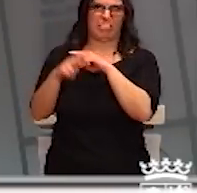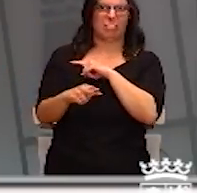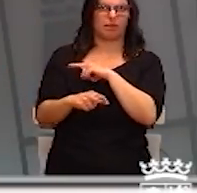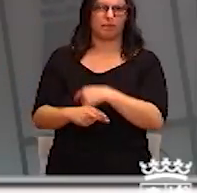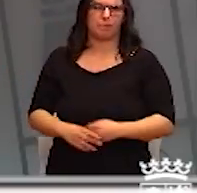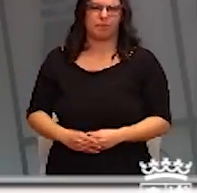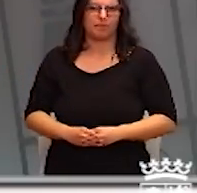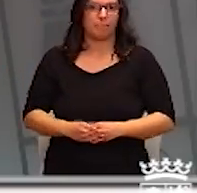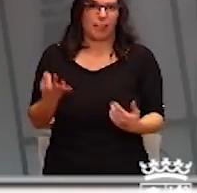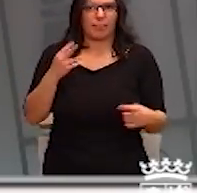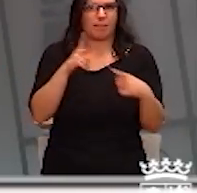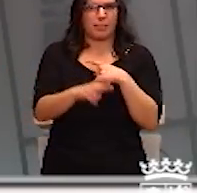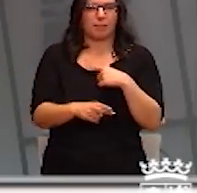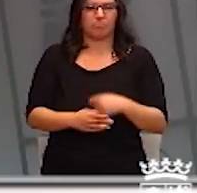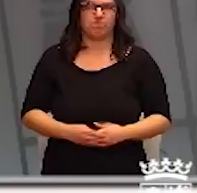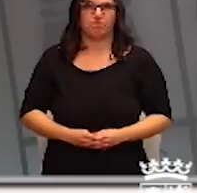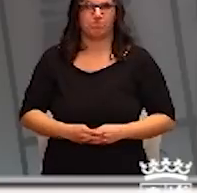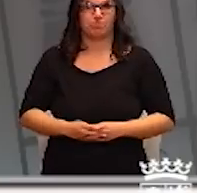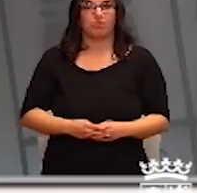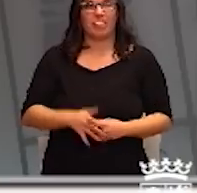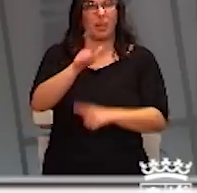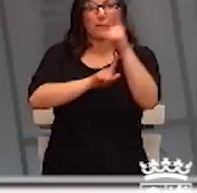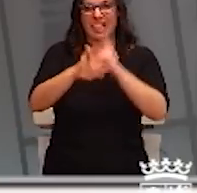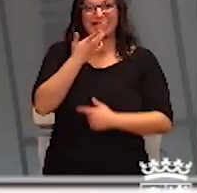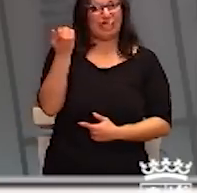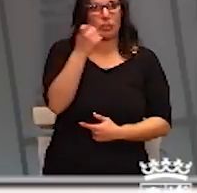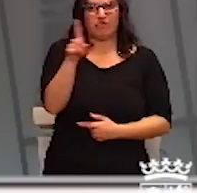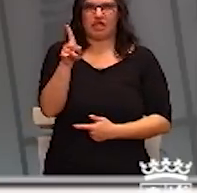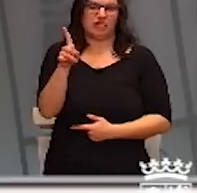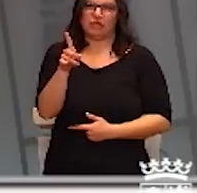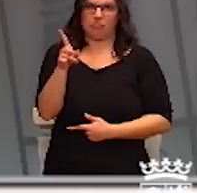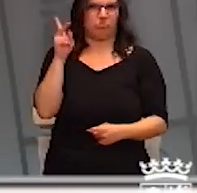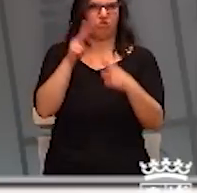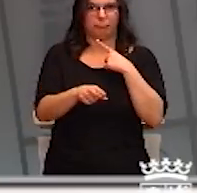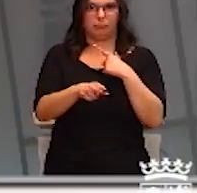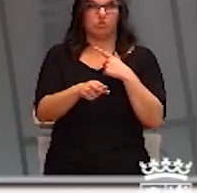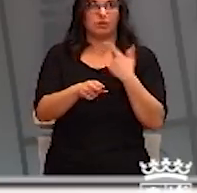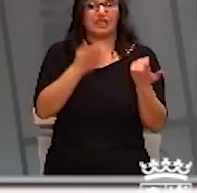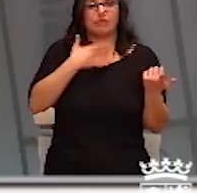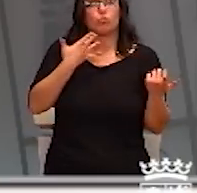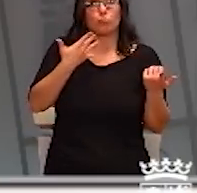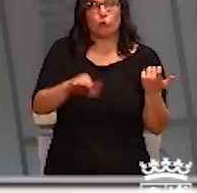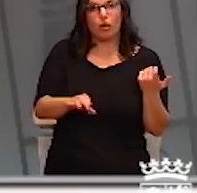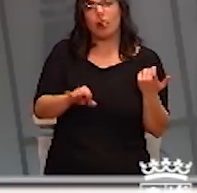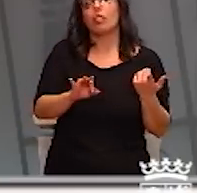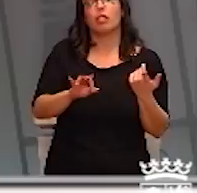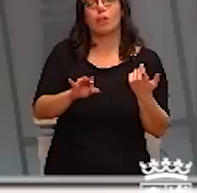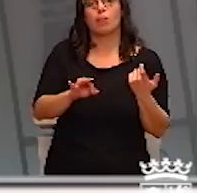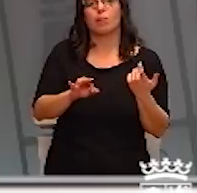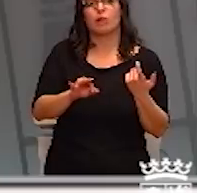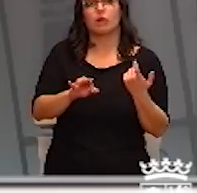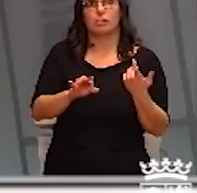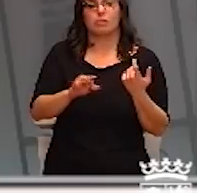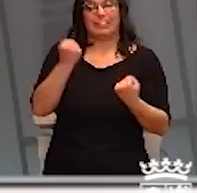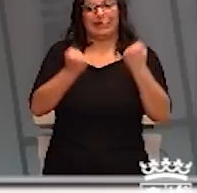Hay que evitar viajes innecesarios y, en la medida de lo posible, usar solamente el